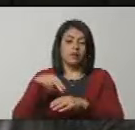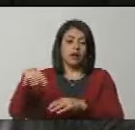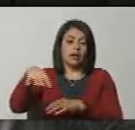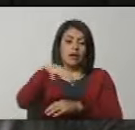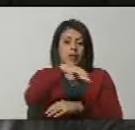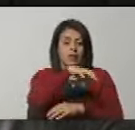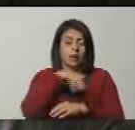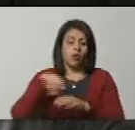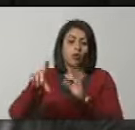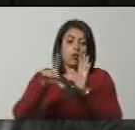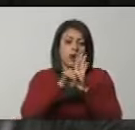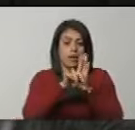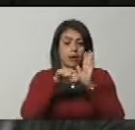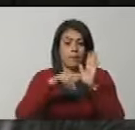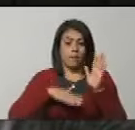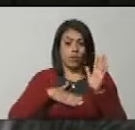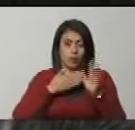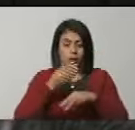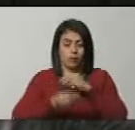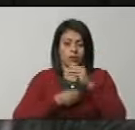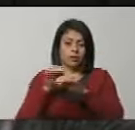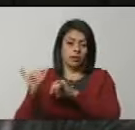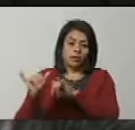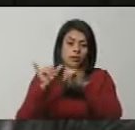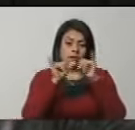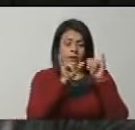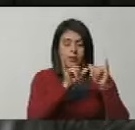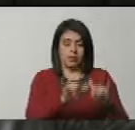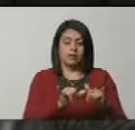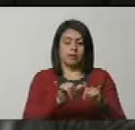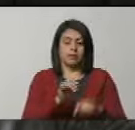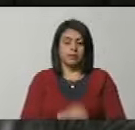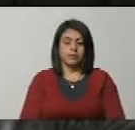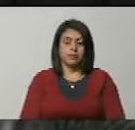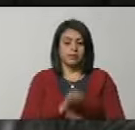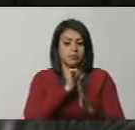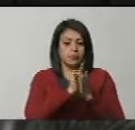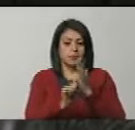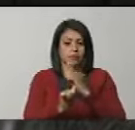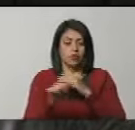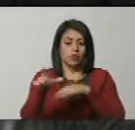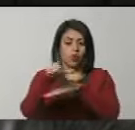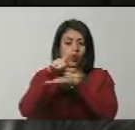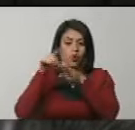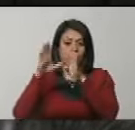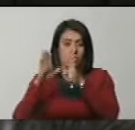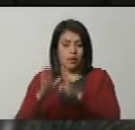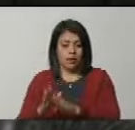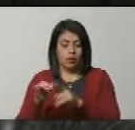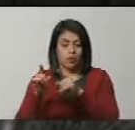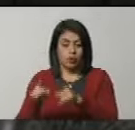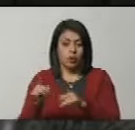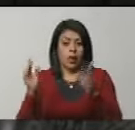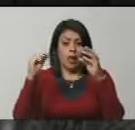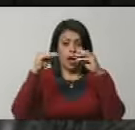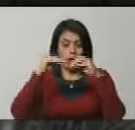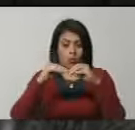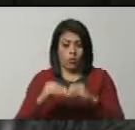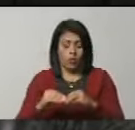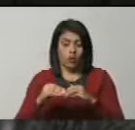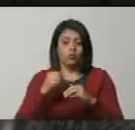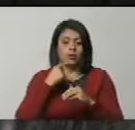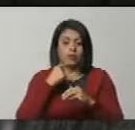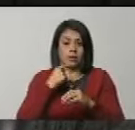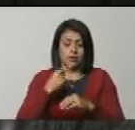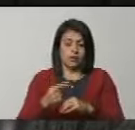regional con esta ley, podríamos hacer lo mismo que hicimos con el artículo del gobernador. De acuerdo a lo